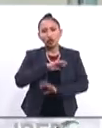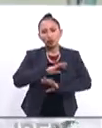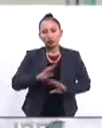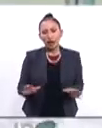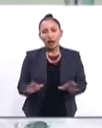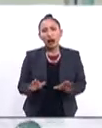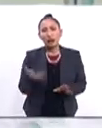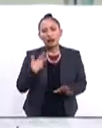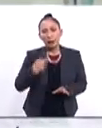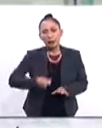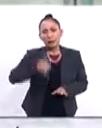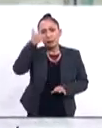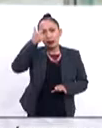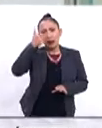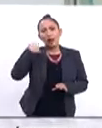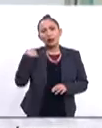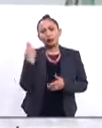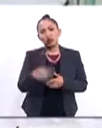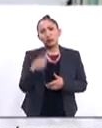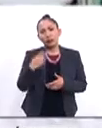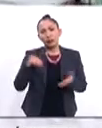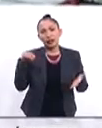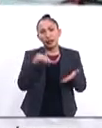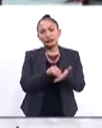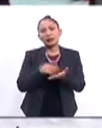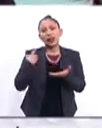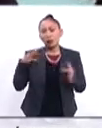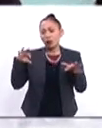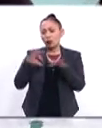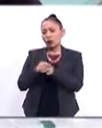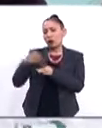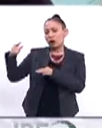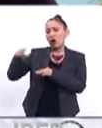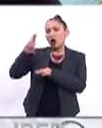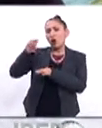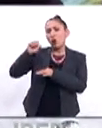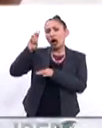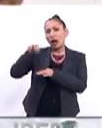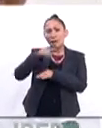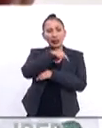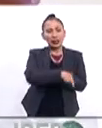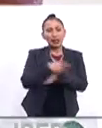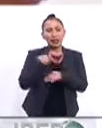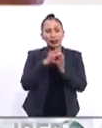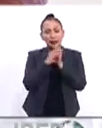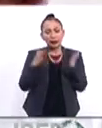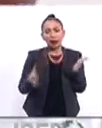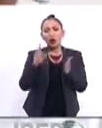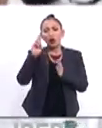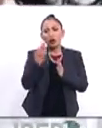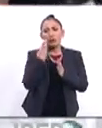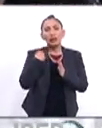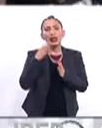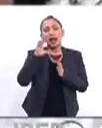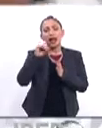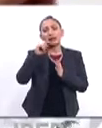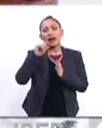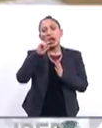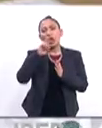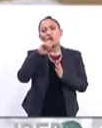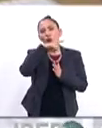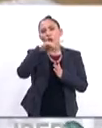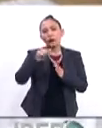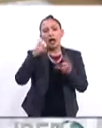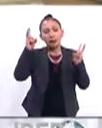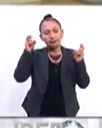un primer título, que se hizo en conjunto entre la UAM y la editorial de la Universidad Oberta de Cataluña y que está